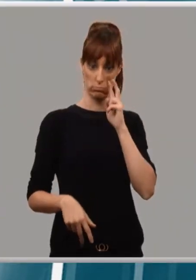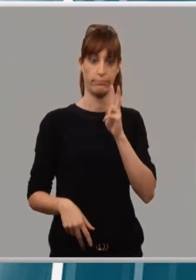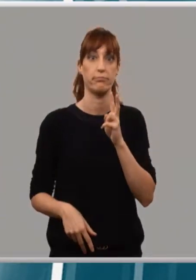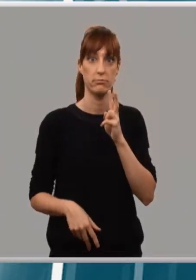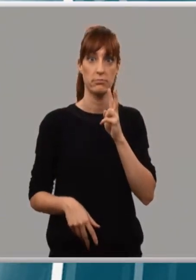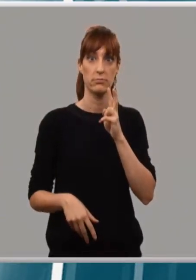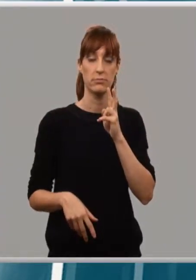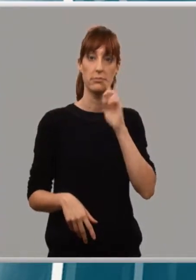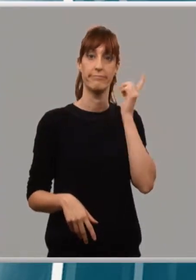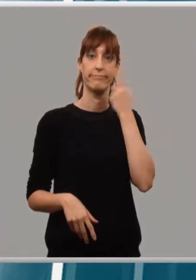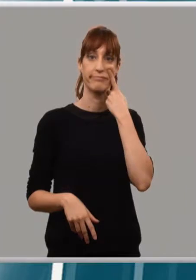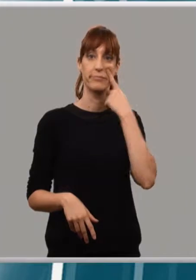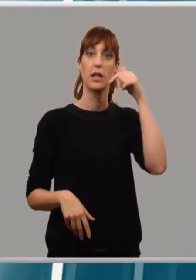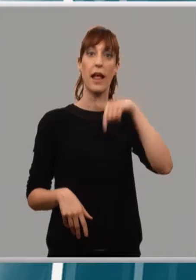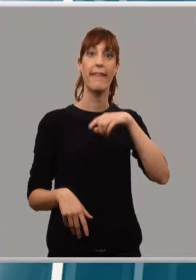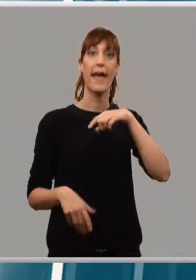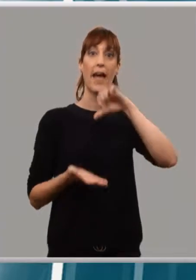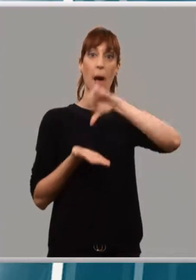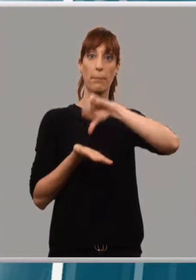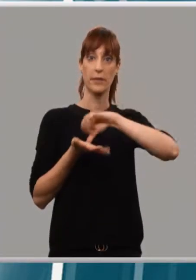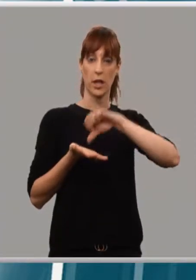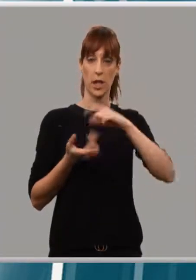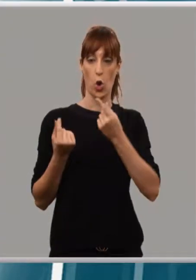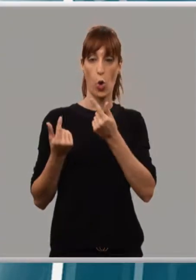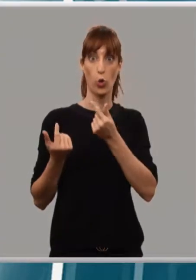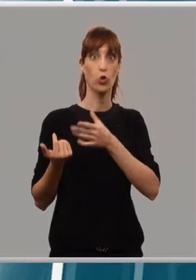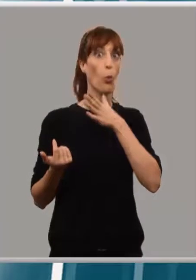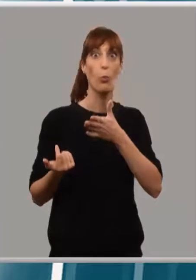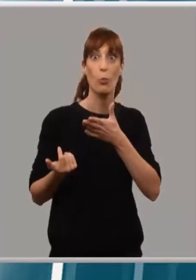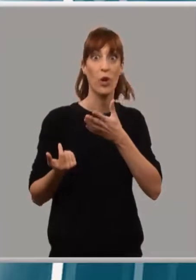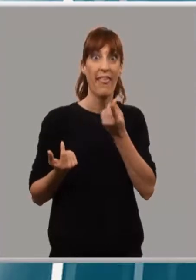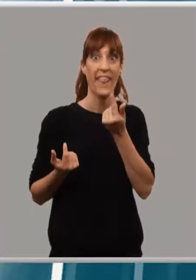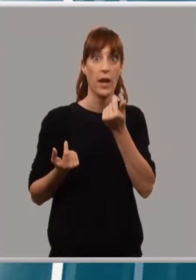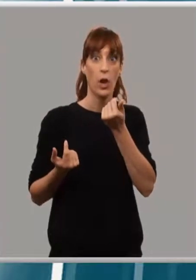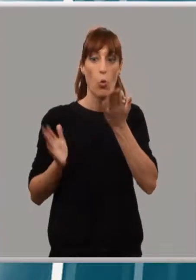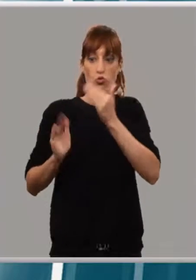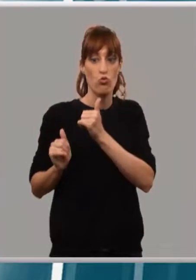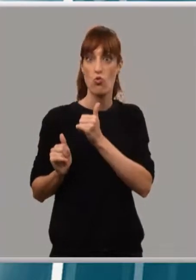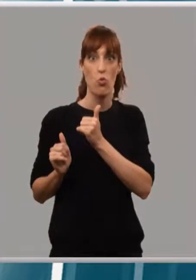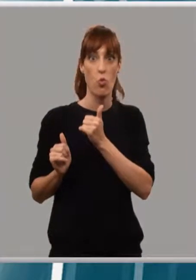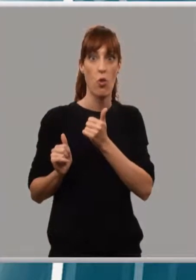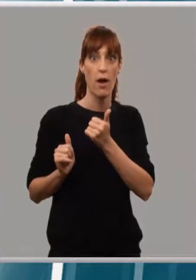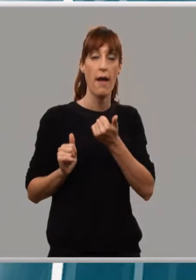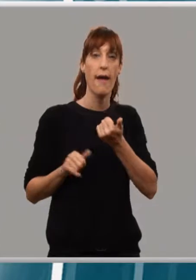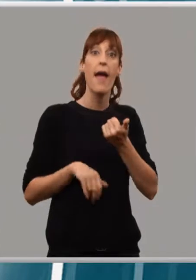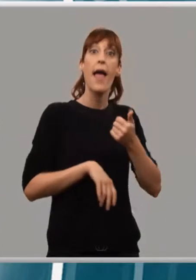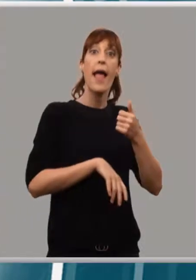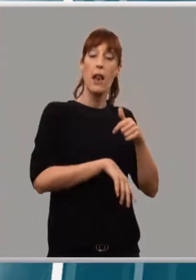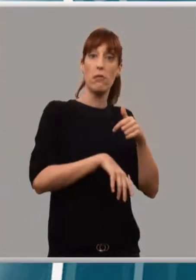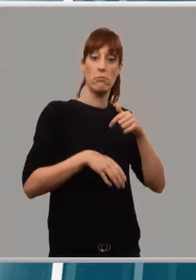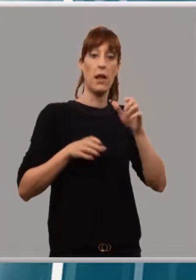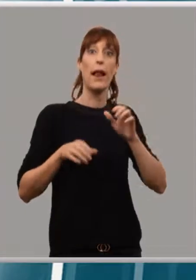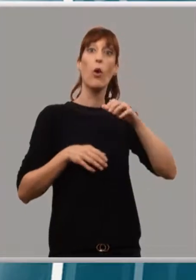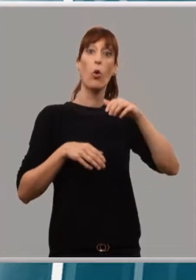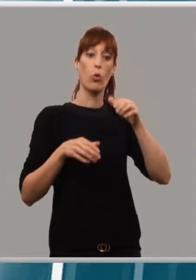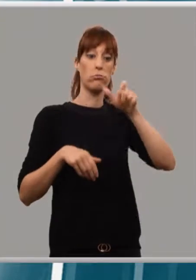el de capitalidad con Logroño. El motivo, la falta de fondos. Según el portavoz del Ejecutivo, la partida asignada, 2